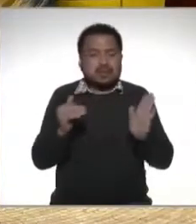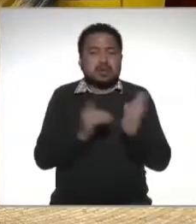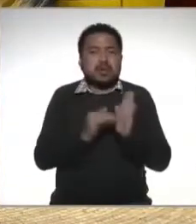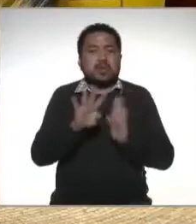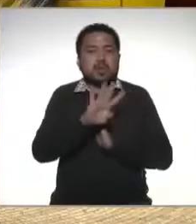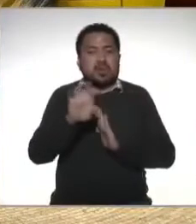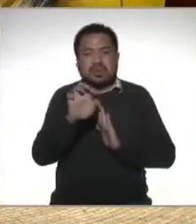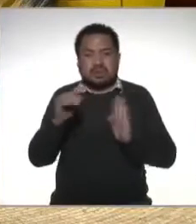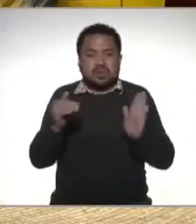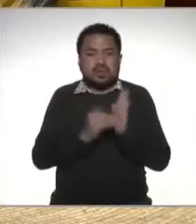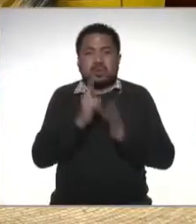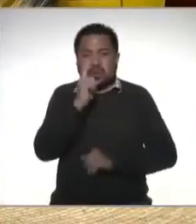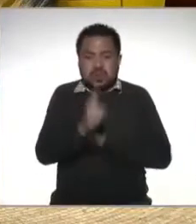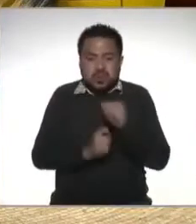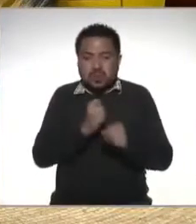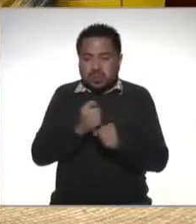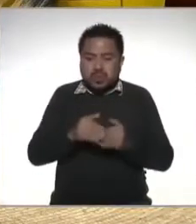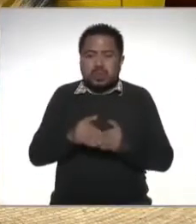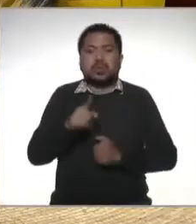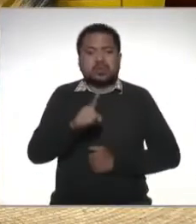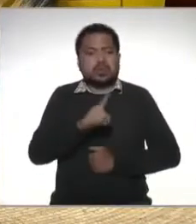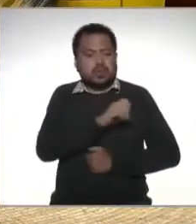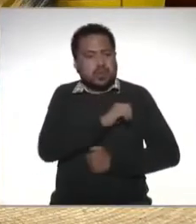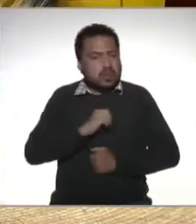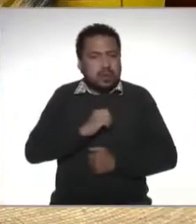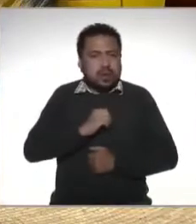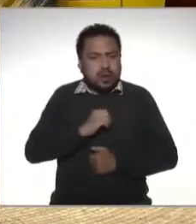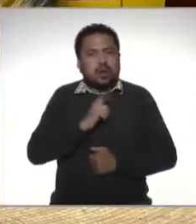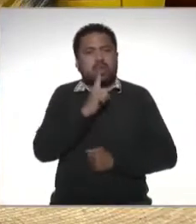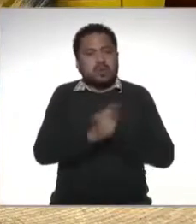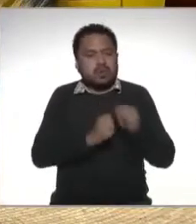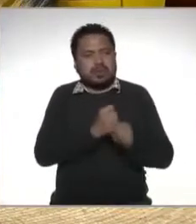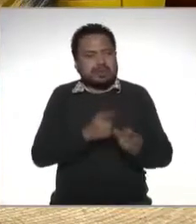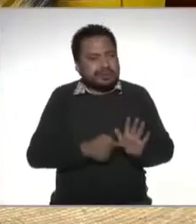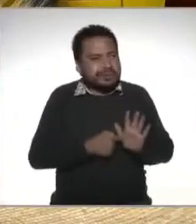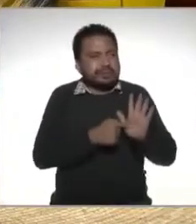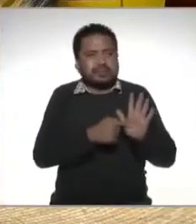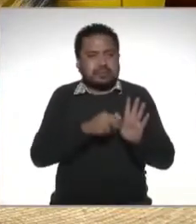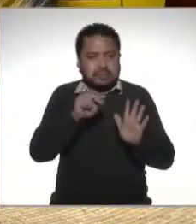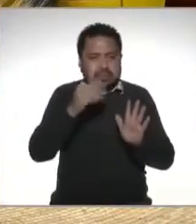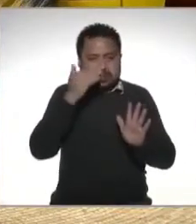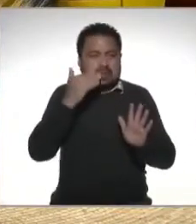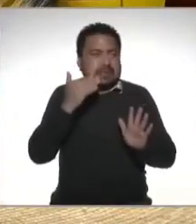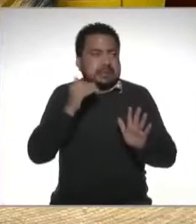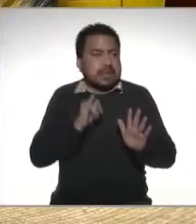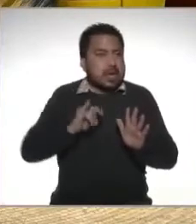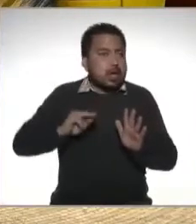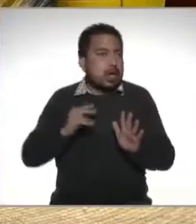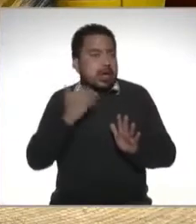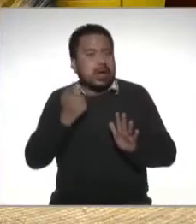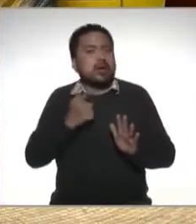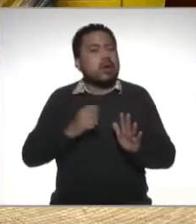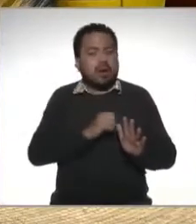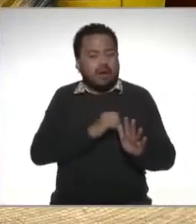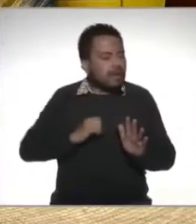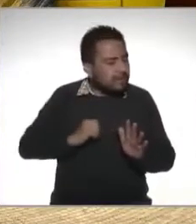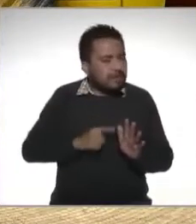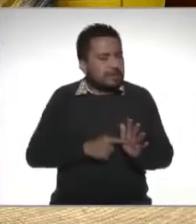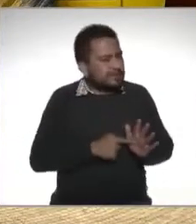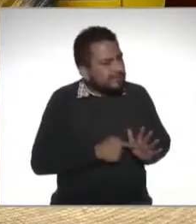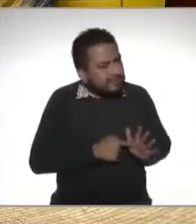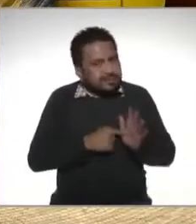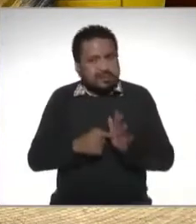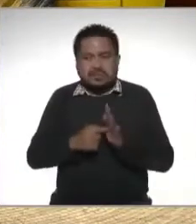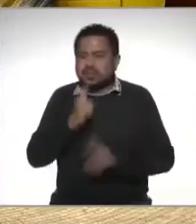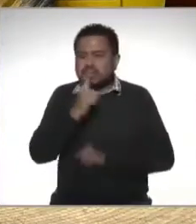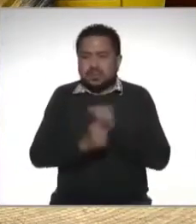400 mil pesos en el año tú ya estás obligado a hacer una declaración anual no es saber si quieres no ya estás obligado tienes que hacer